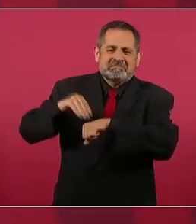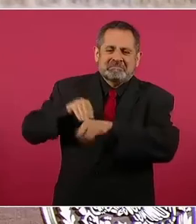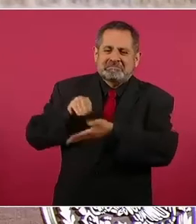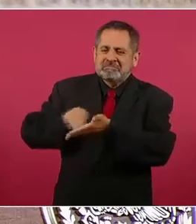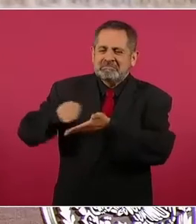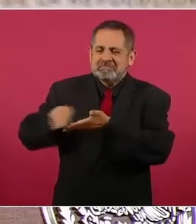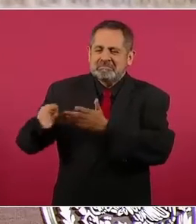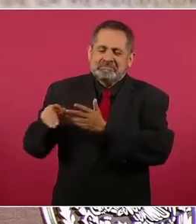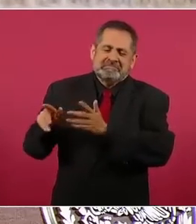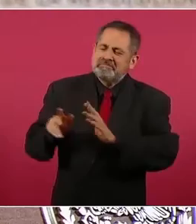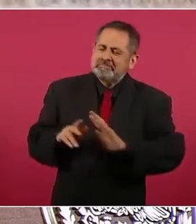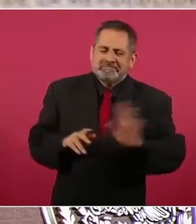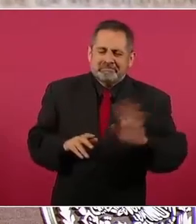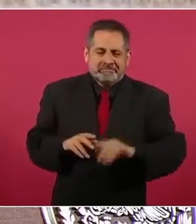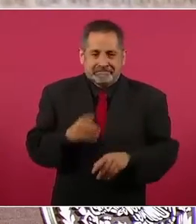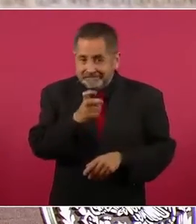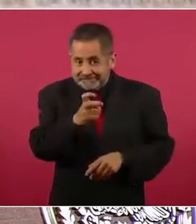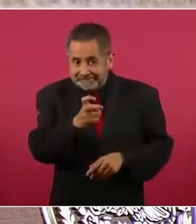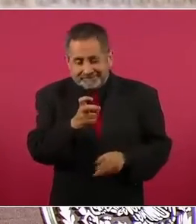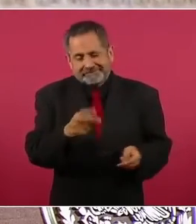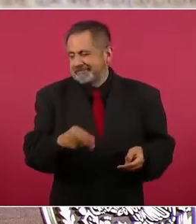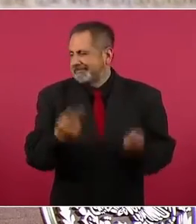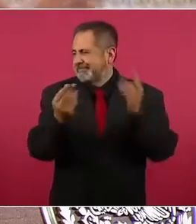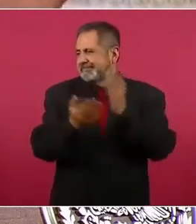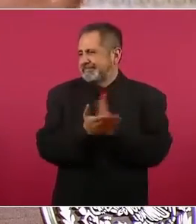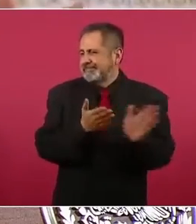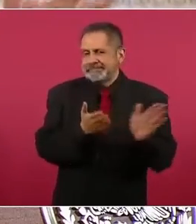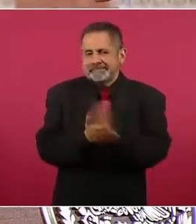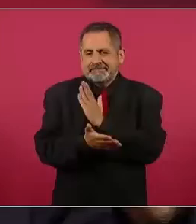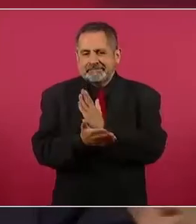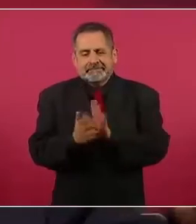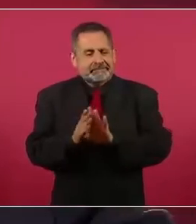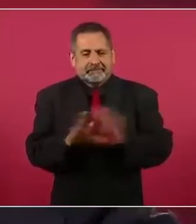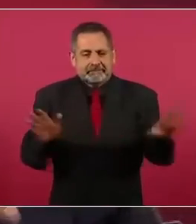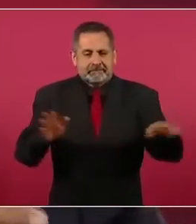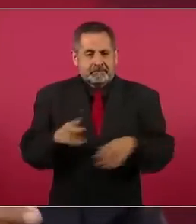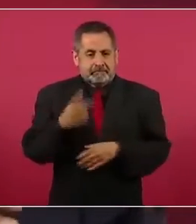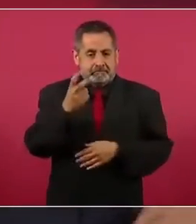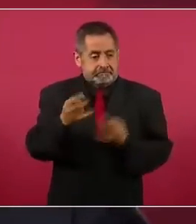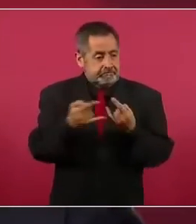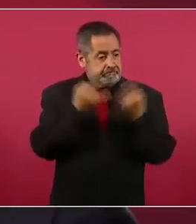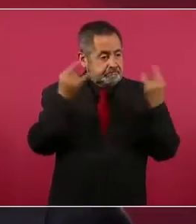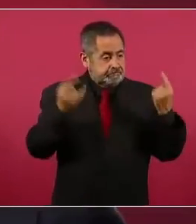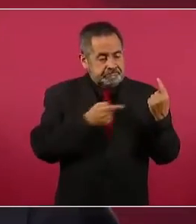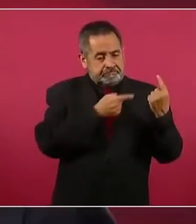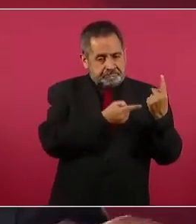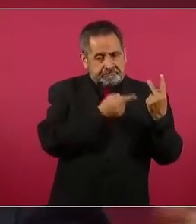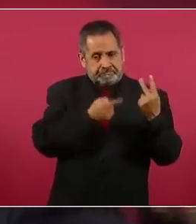Entonces, no tiene que ver absolutamente nada, es así como se dieron las cosas.